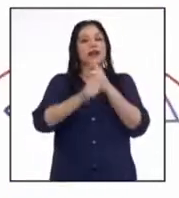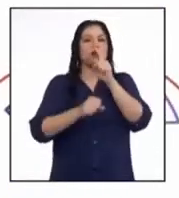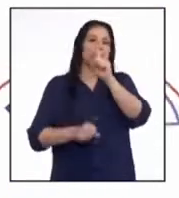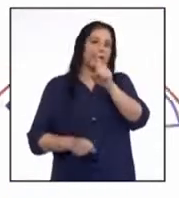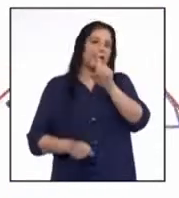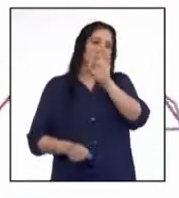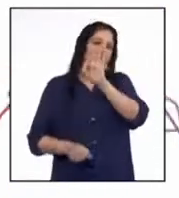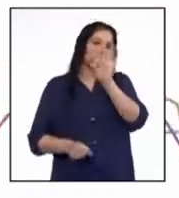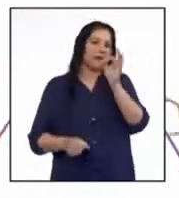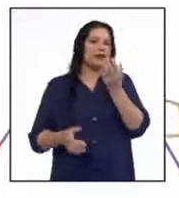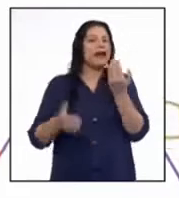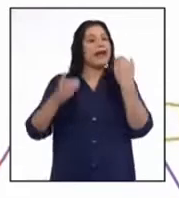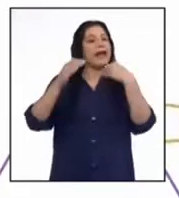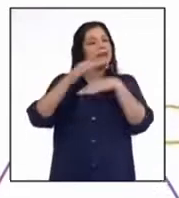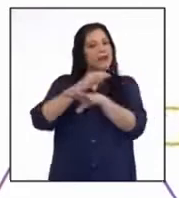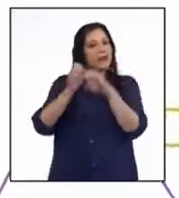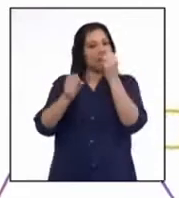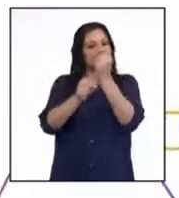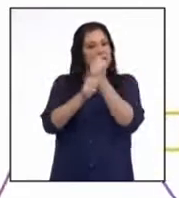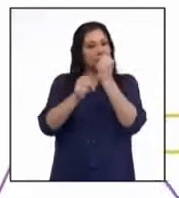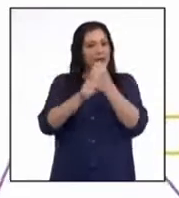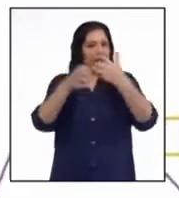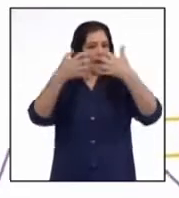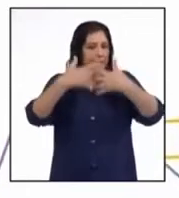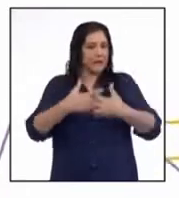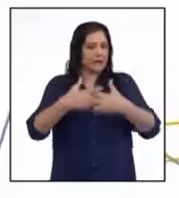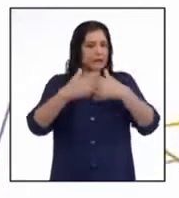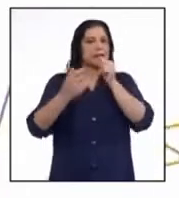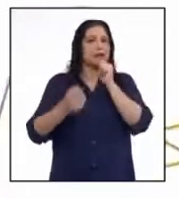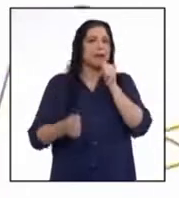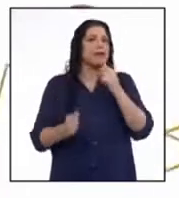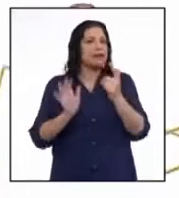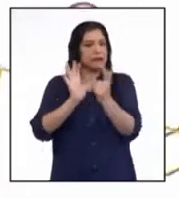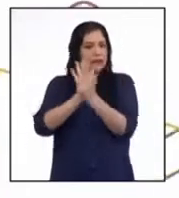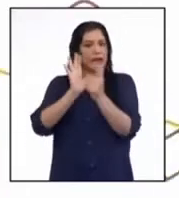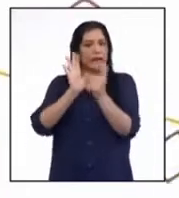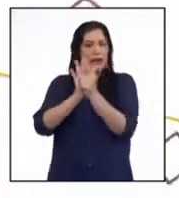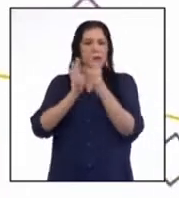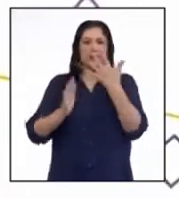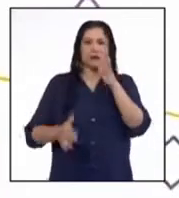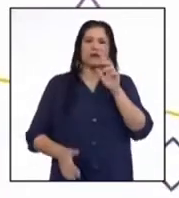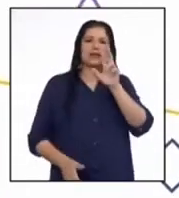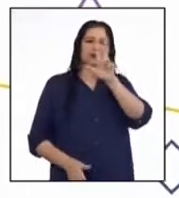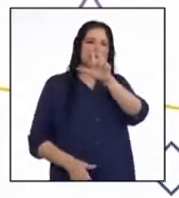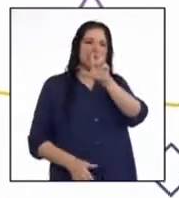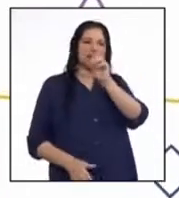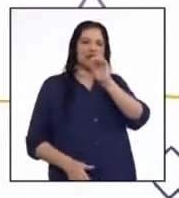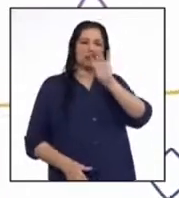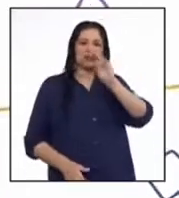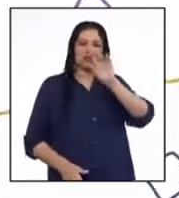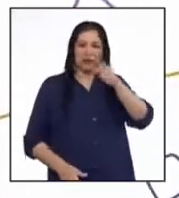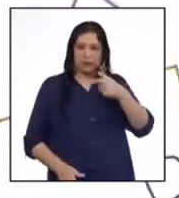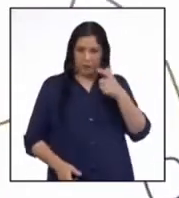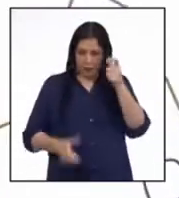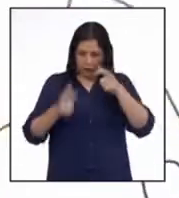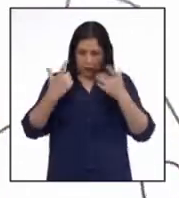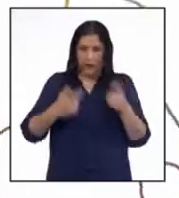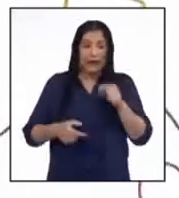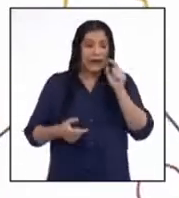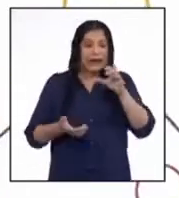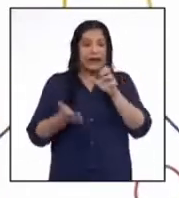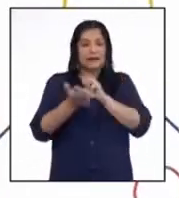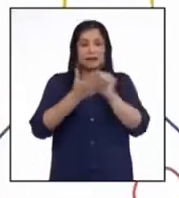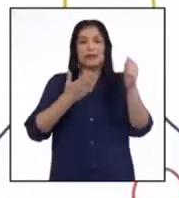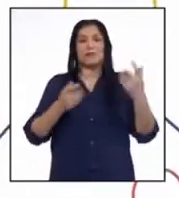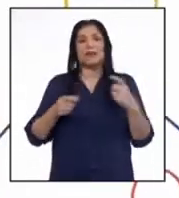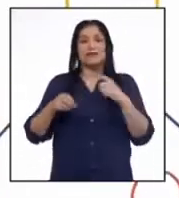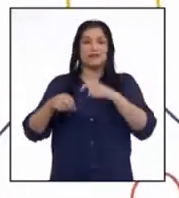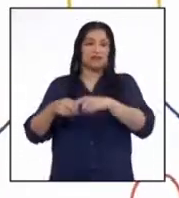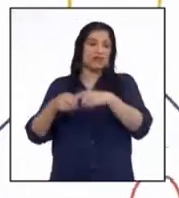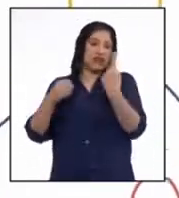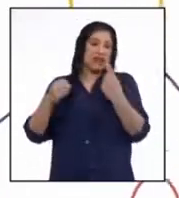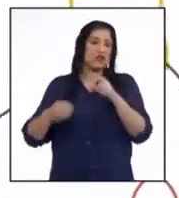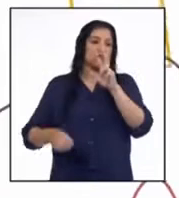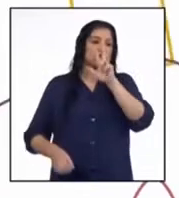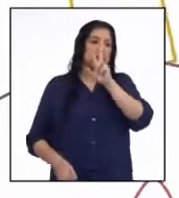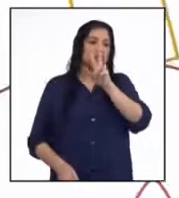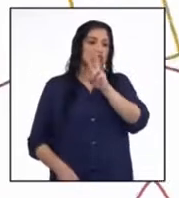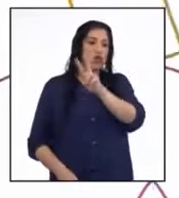ingresaron a trabajar a las empresas privadas formales alrededor de 307 mil personas, mientras que en ese mes dejaron de trabajar